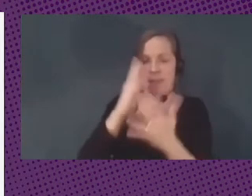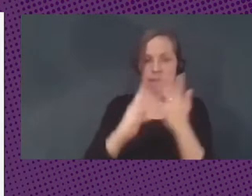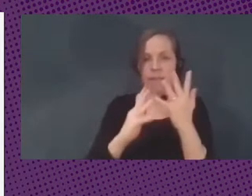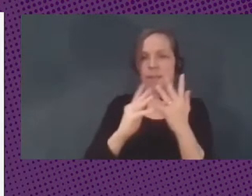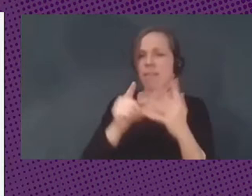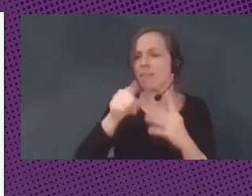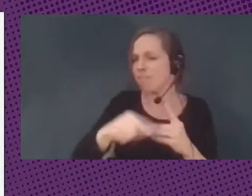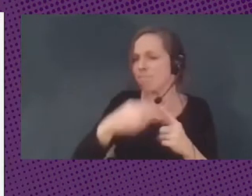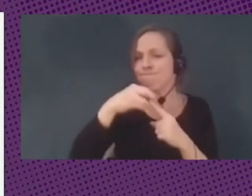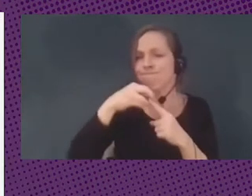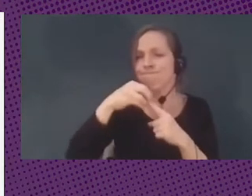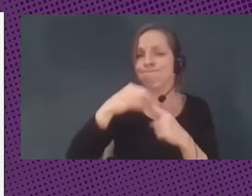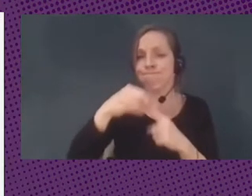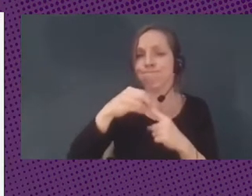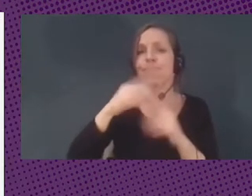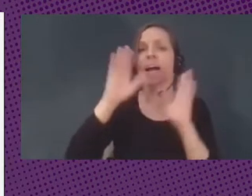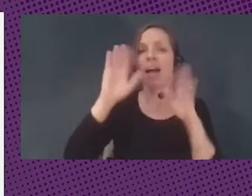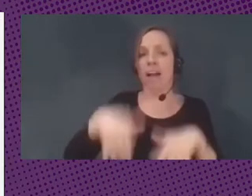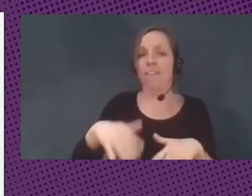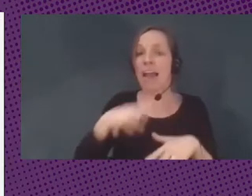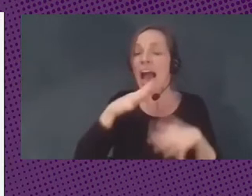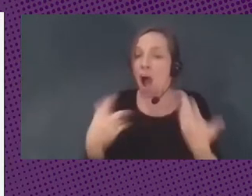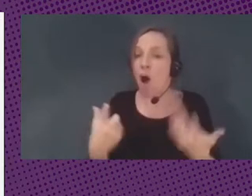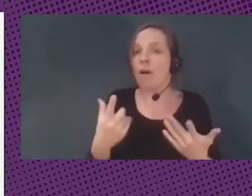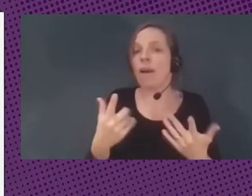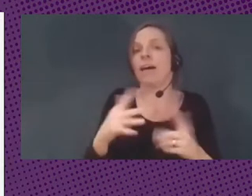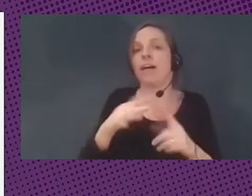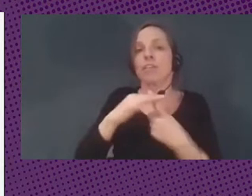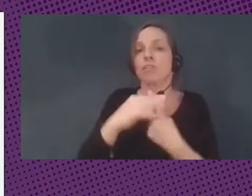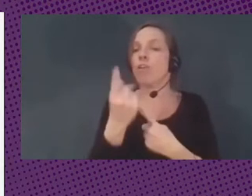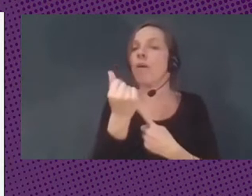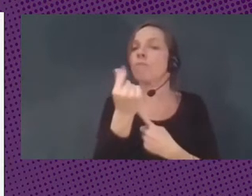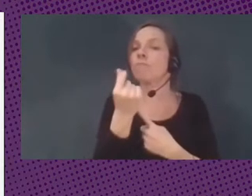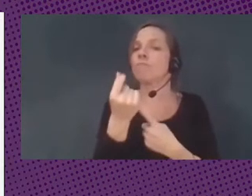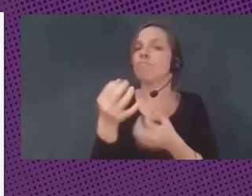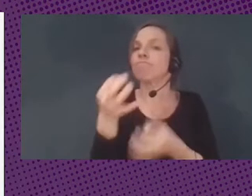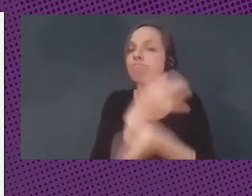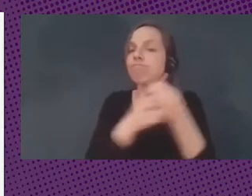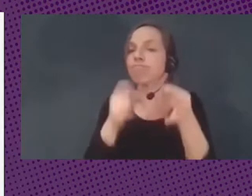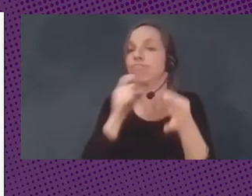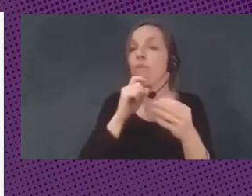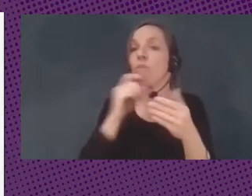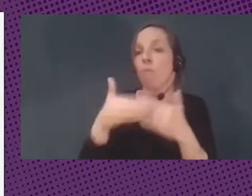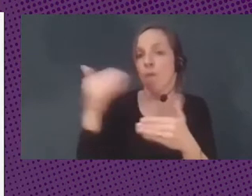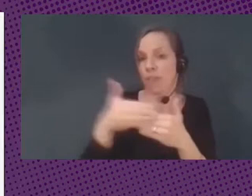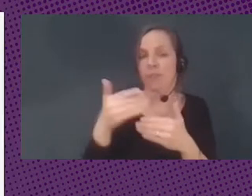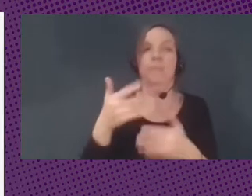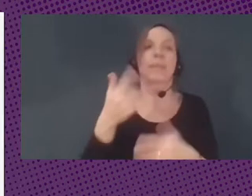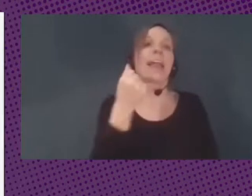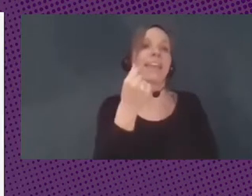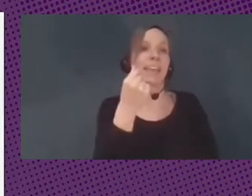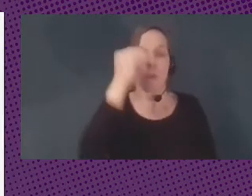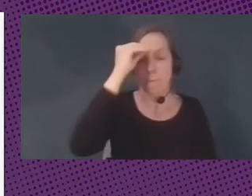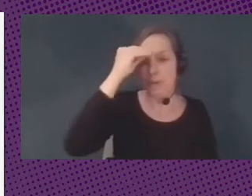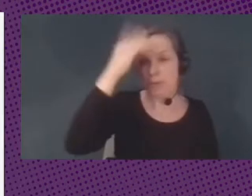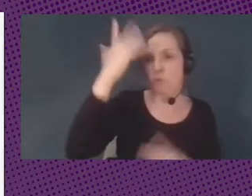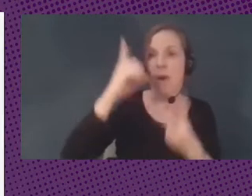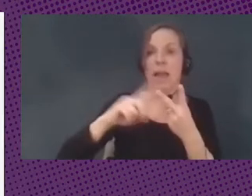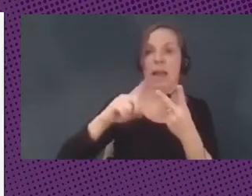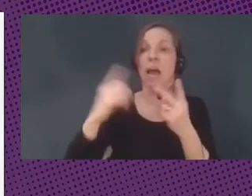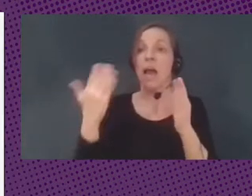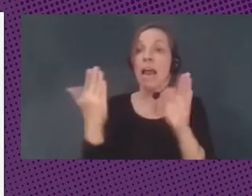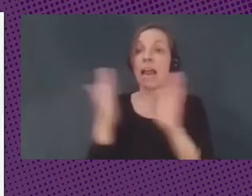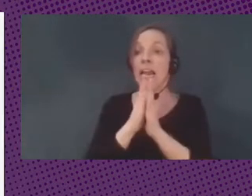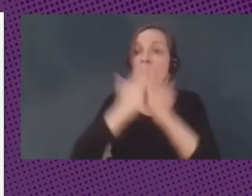que podamos tener el dinero moderno de hoy. El dinero que existe en la virtualidad, el dinero que existe en los libros contables.